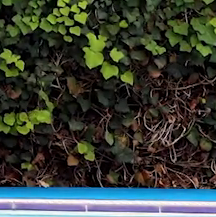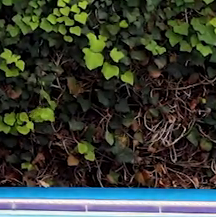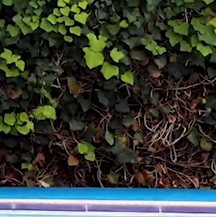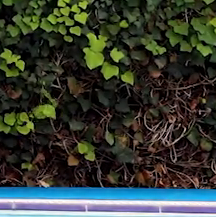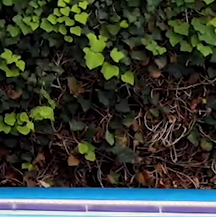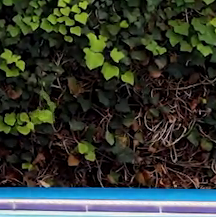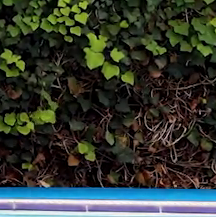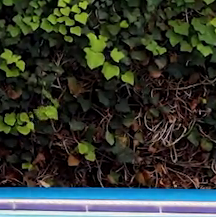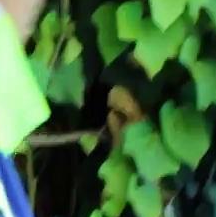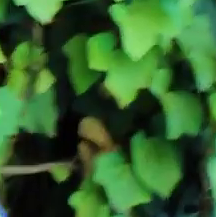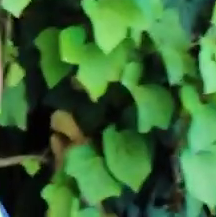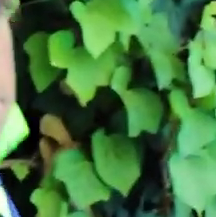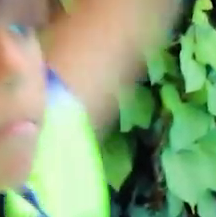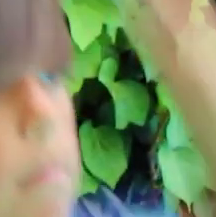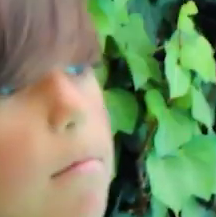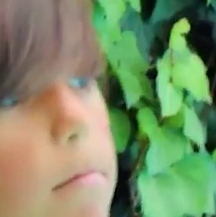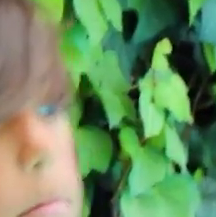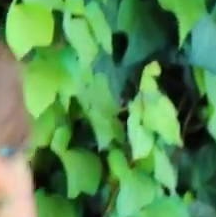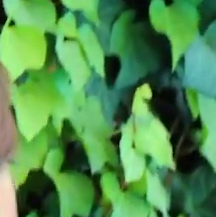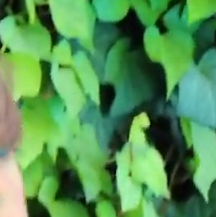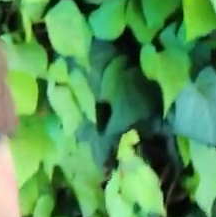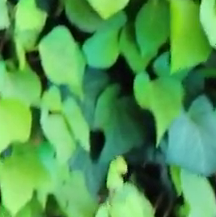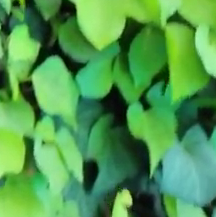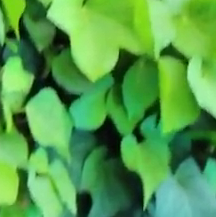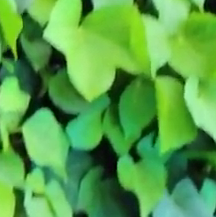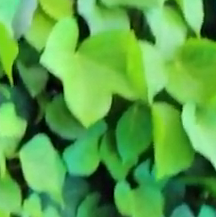del pie contrario. Bien.